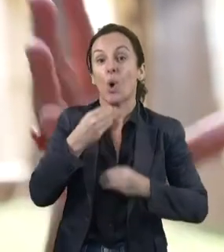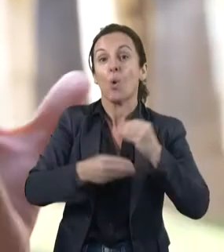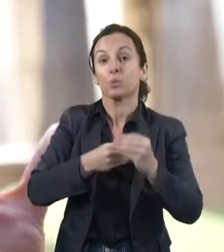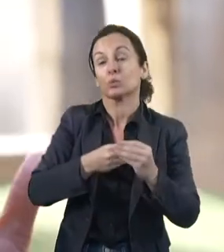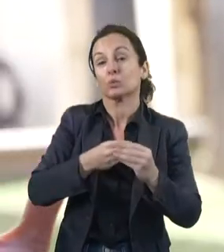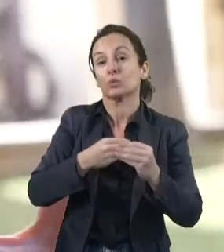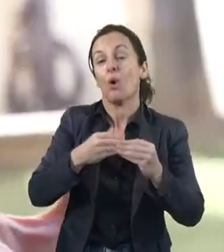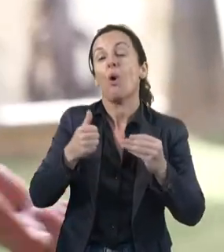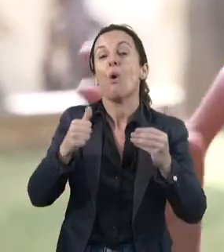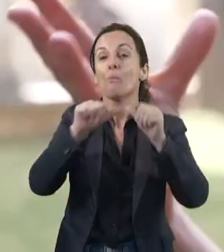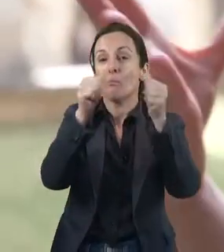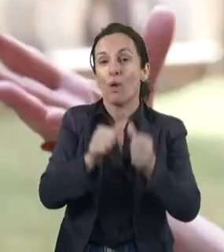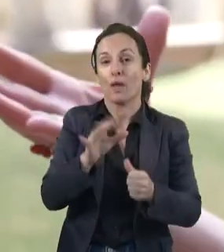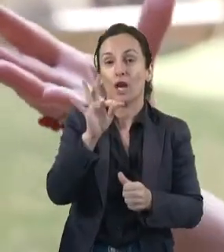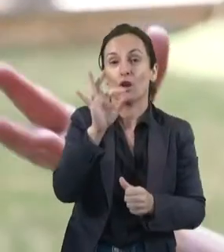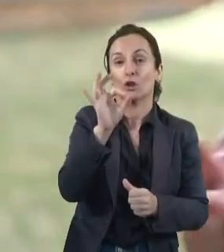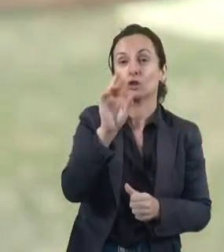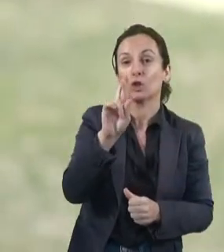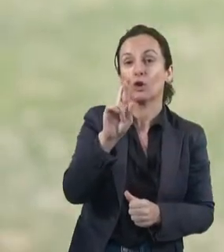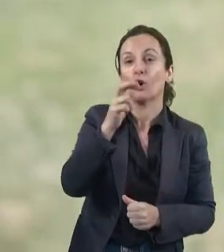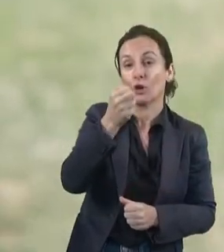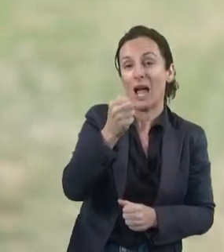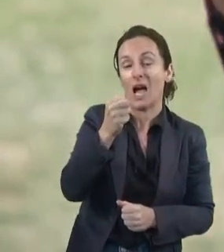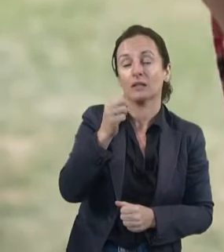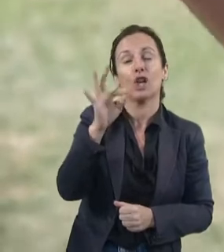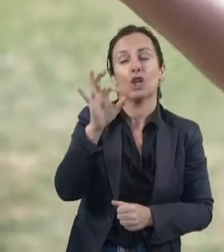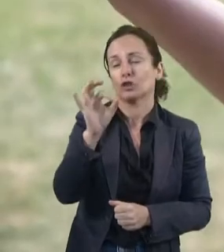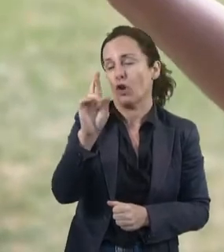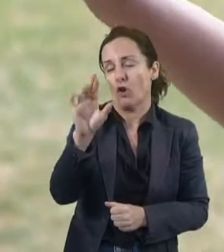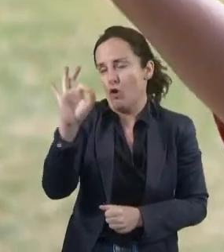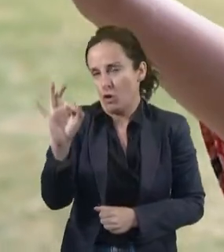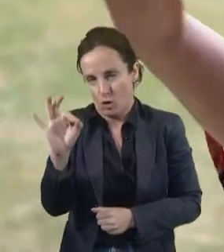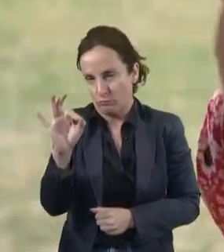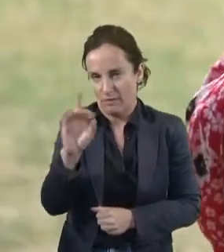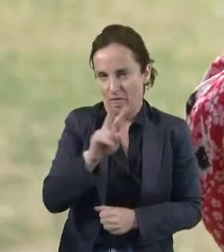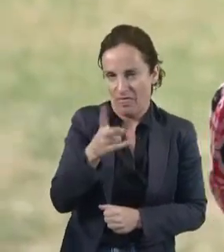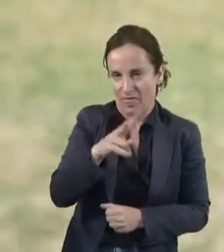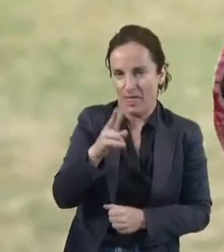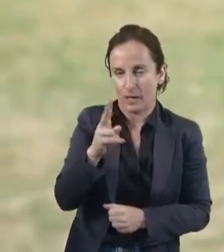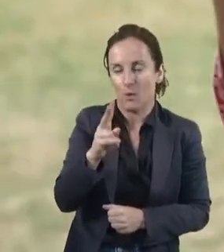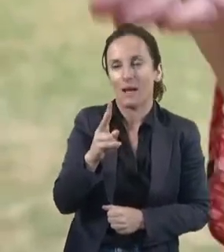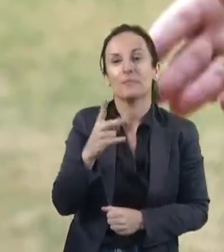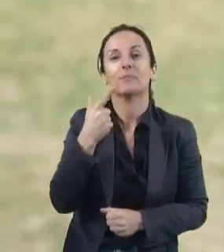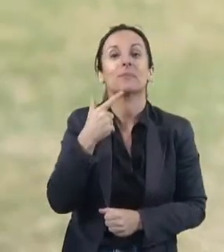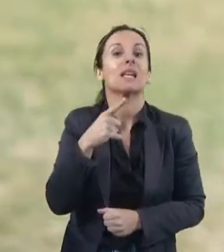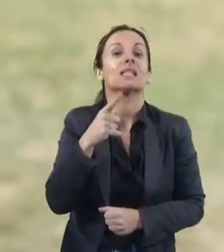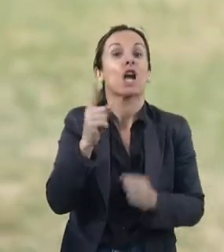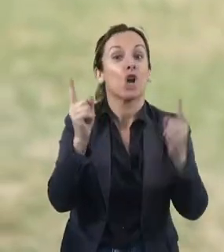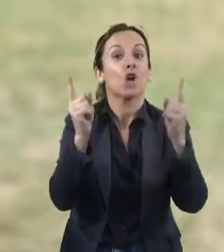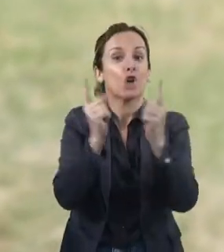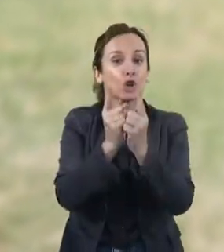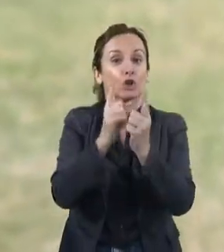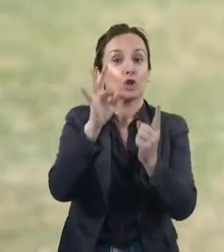yo utilizo el TORO o la TORA un poco también para que nos ayude a recordar este acrónimo,